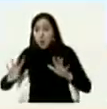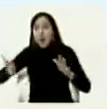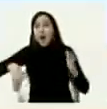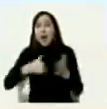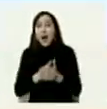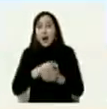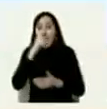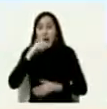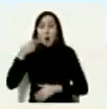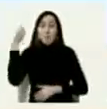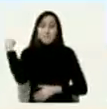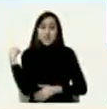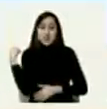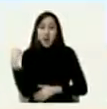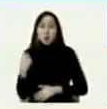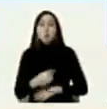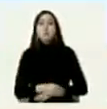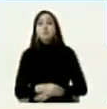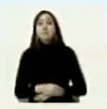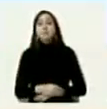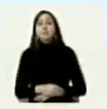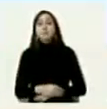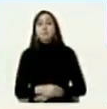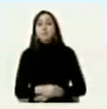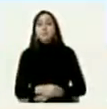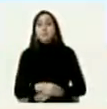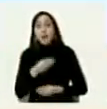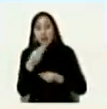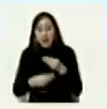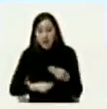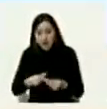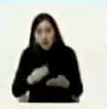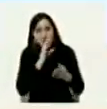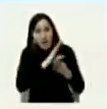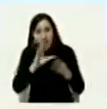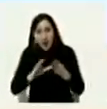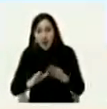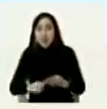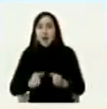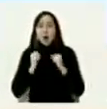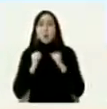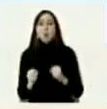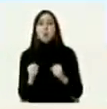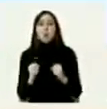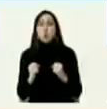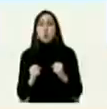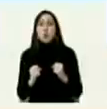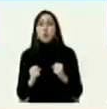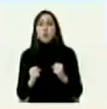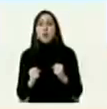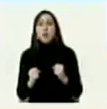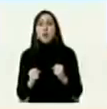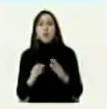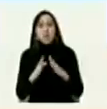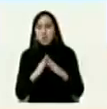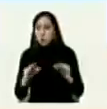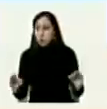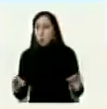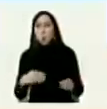a pesar de la característica extrema de esos pasos